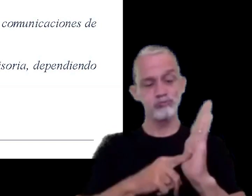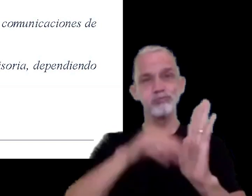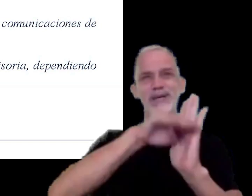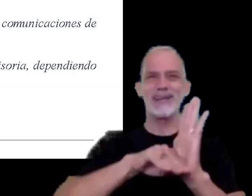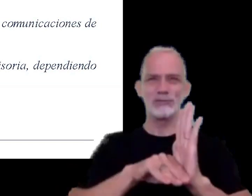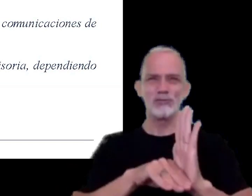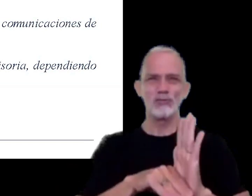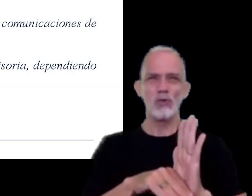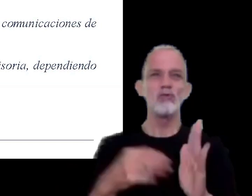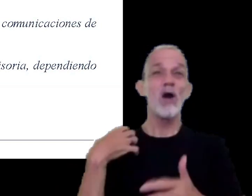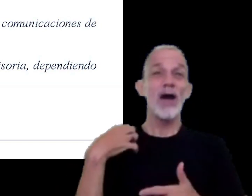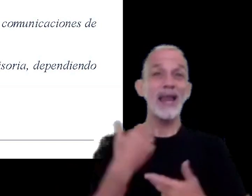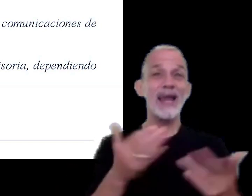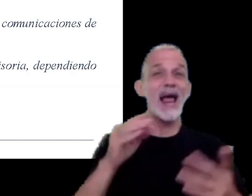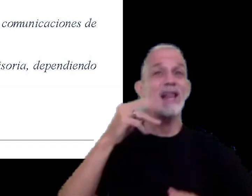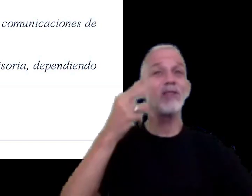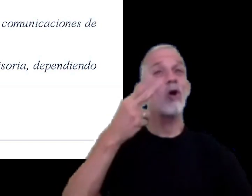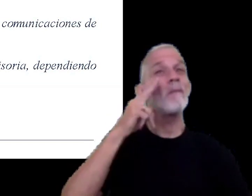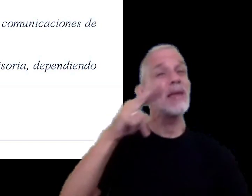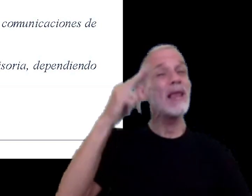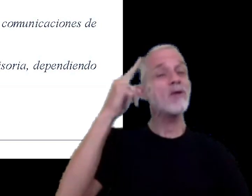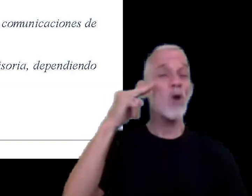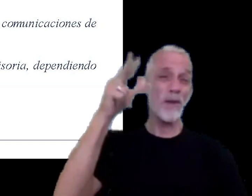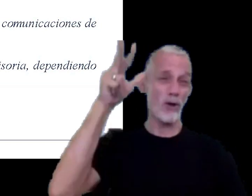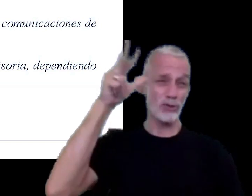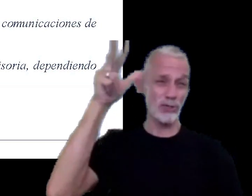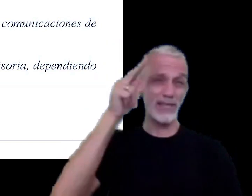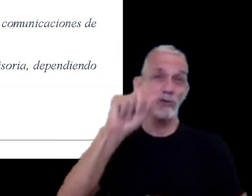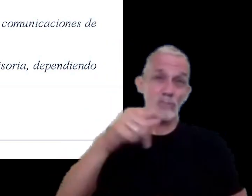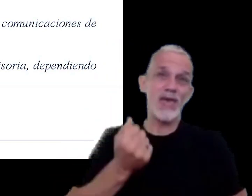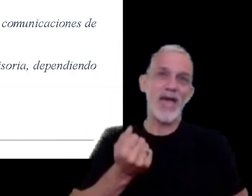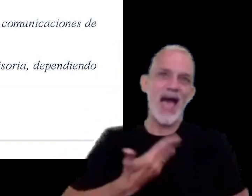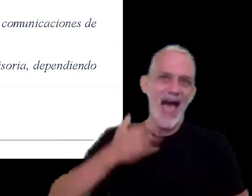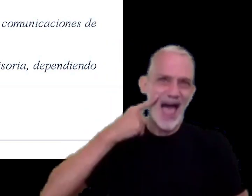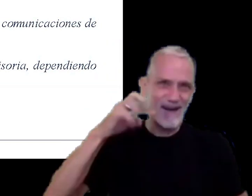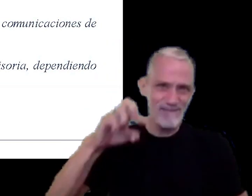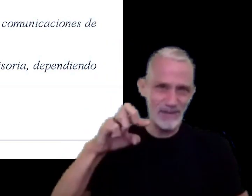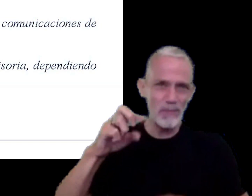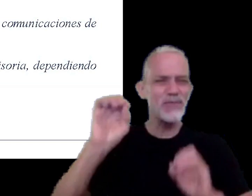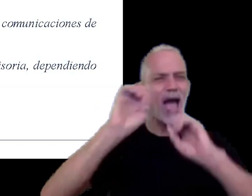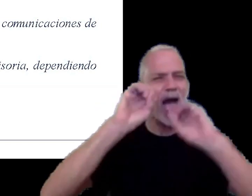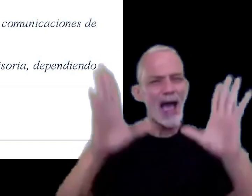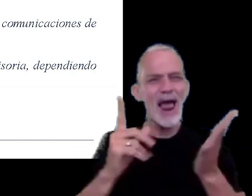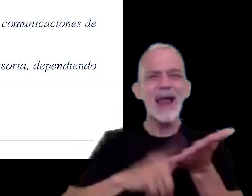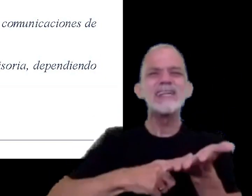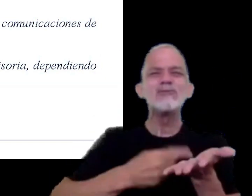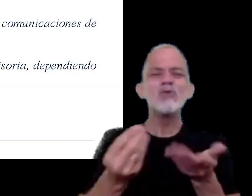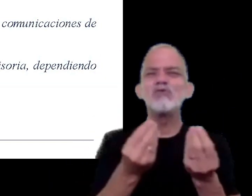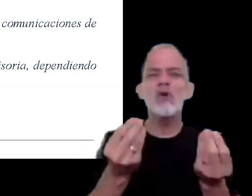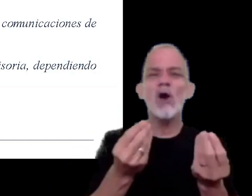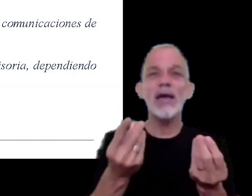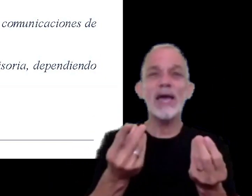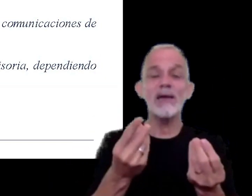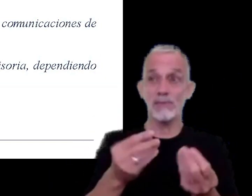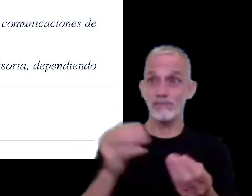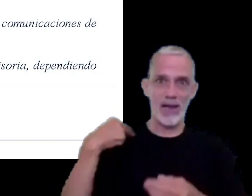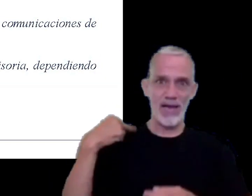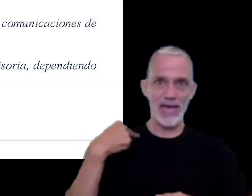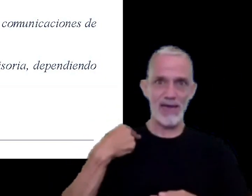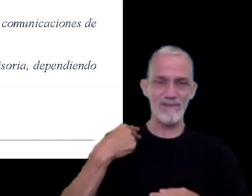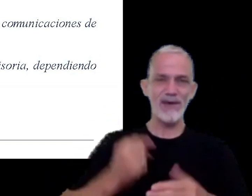general 209-88 de AFEP y acá lo que nos da clara la resolución es que los empleadores